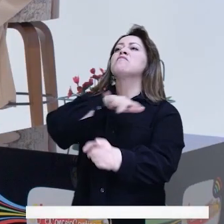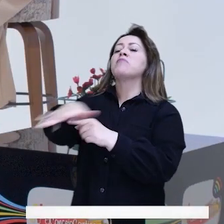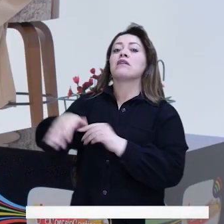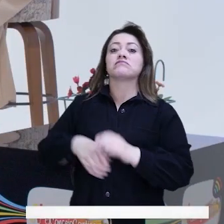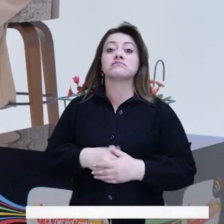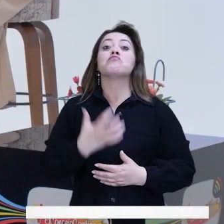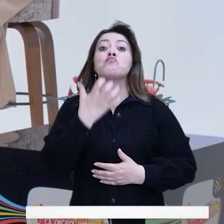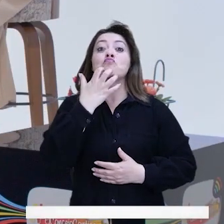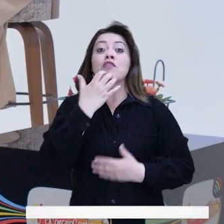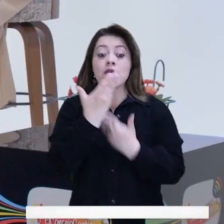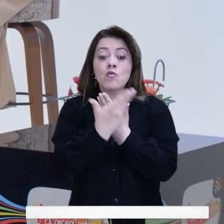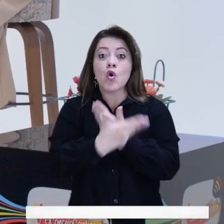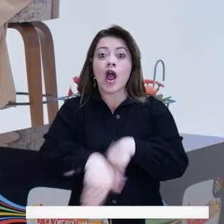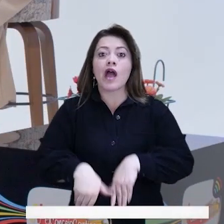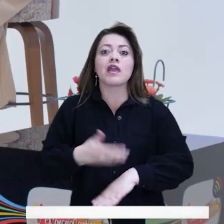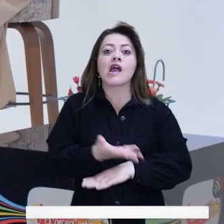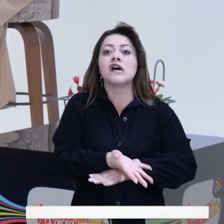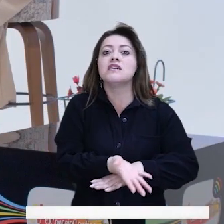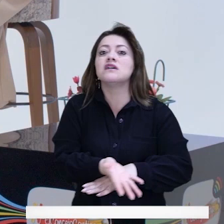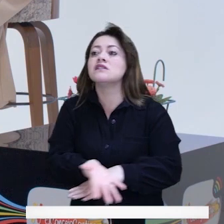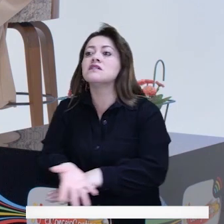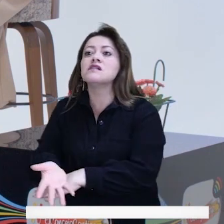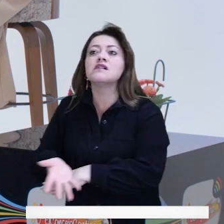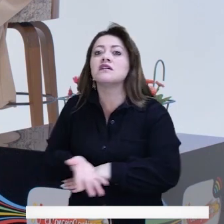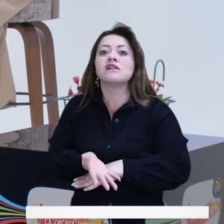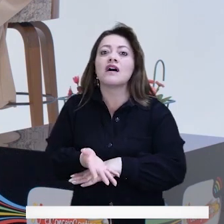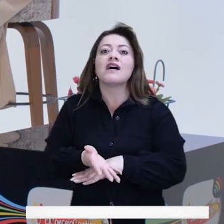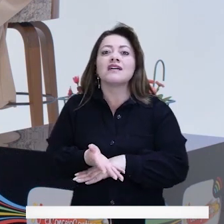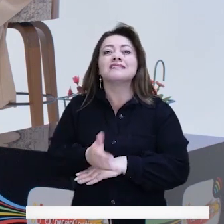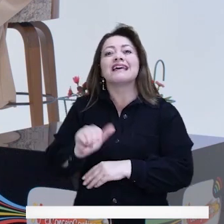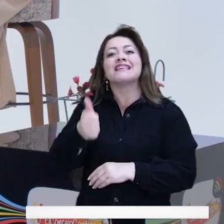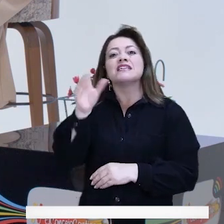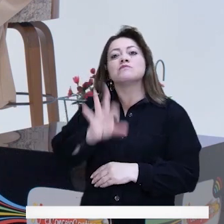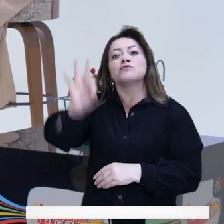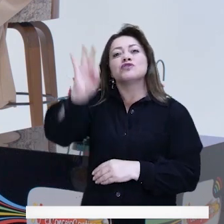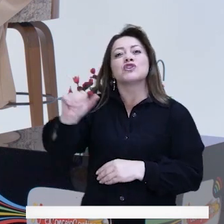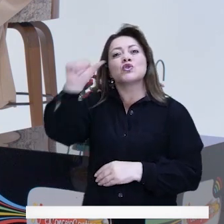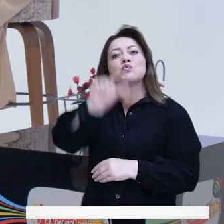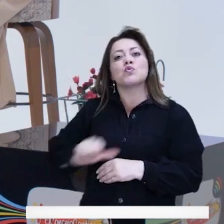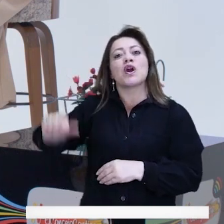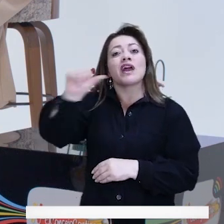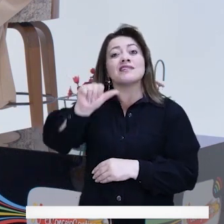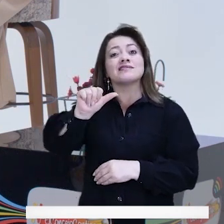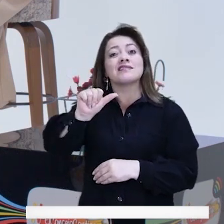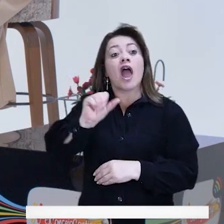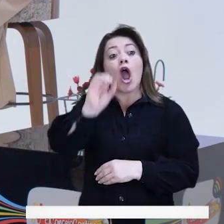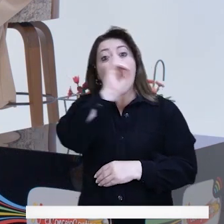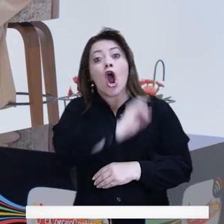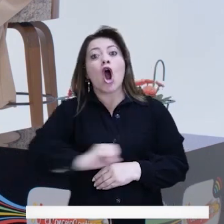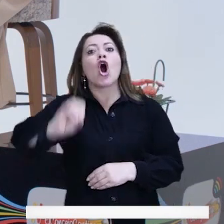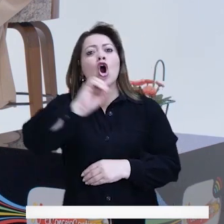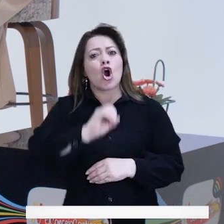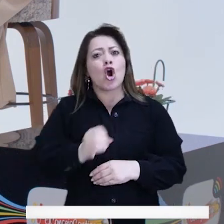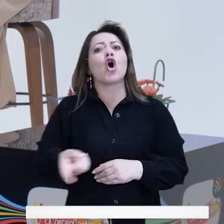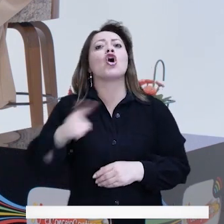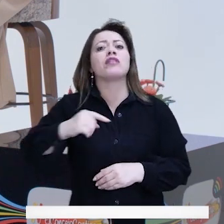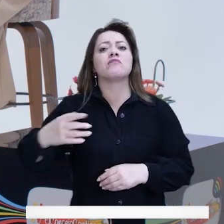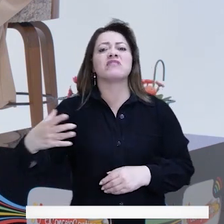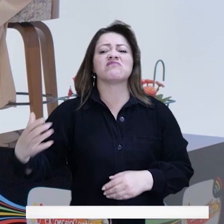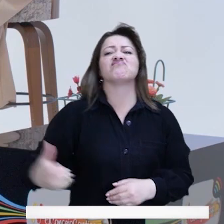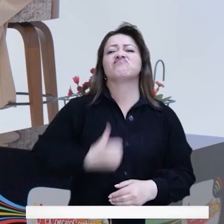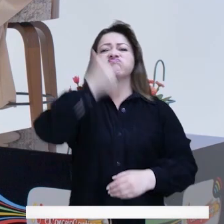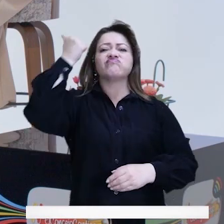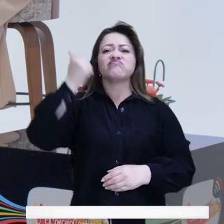el 10% no más son mujeres, también hay agresión de ellos hacia ellas. Es decir, en los ámbitos públicos, en los